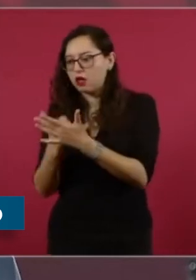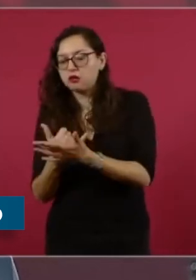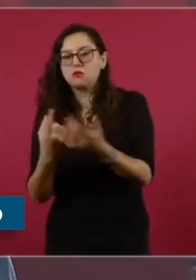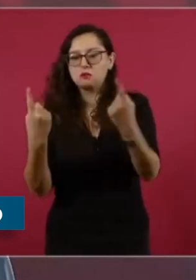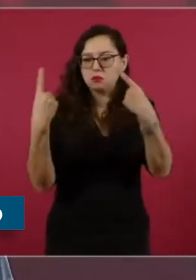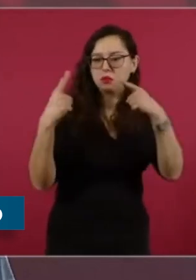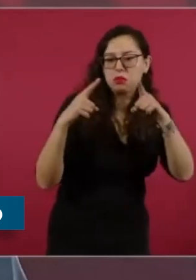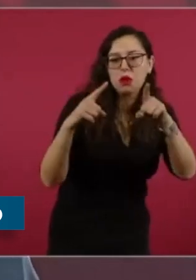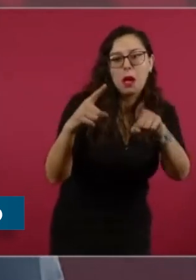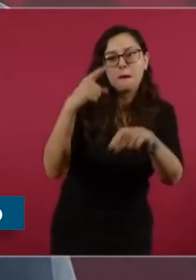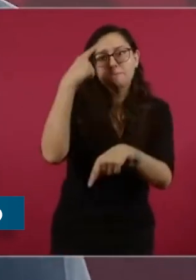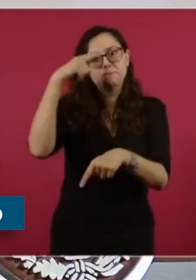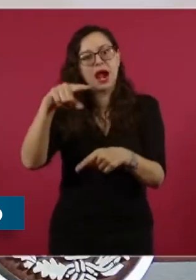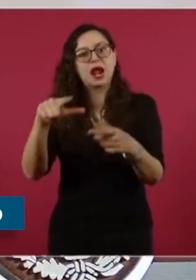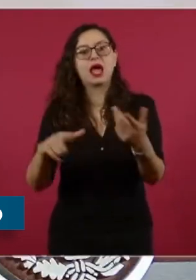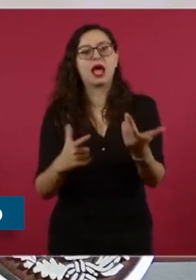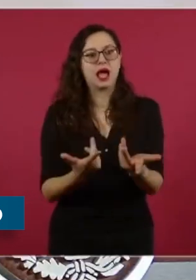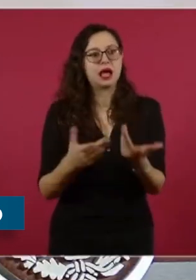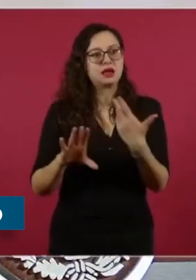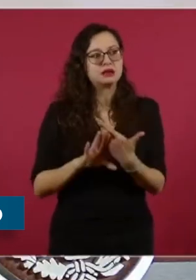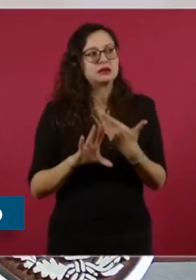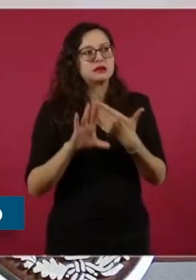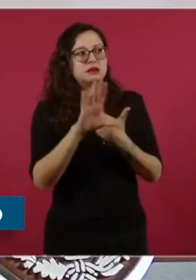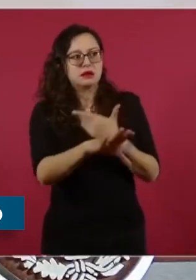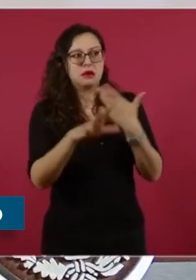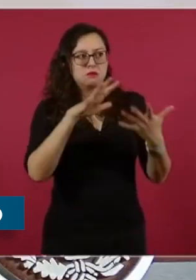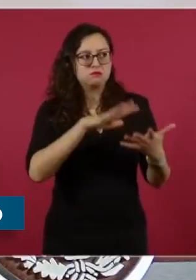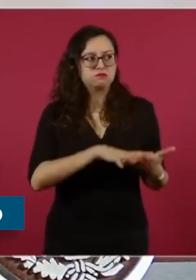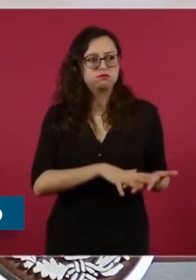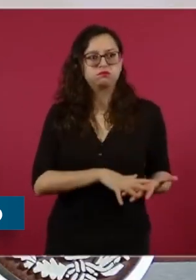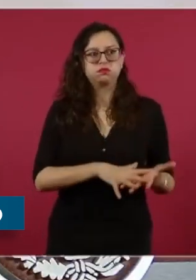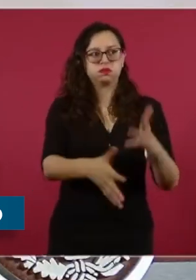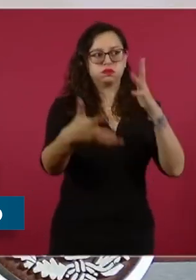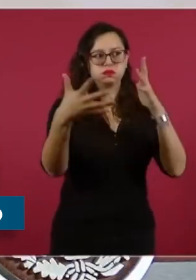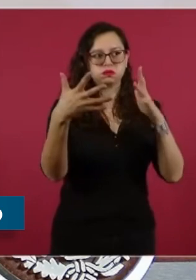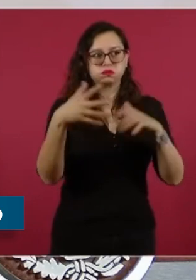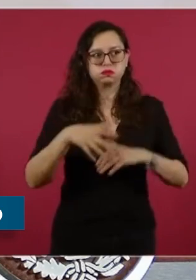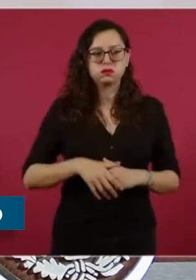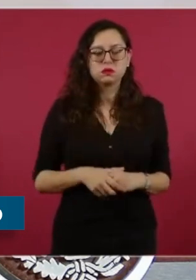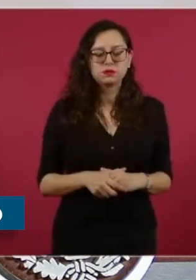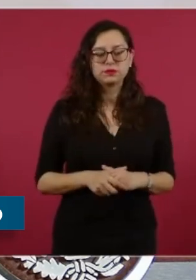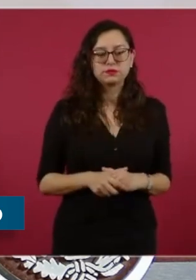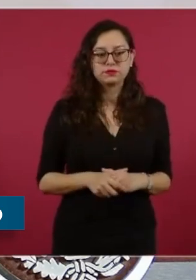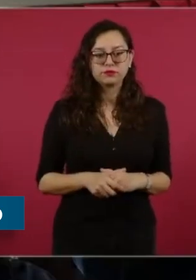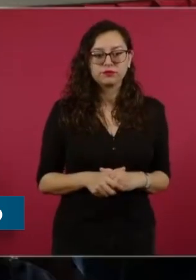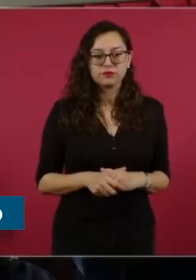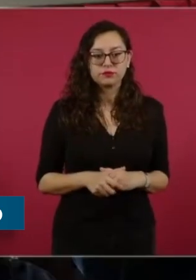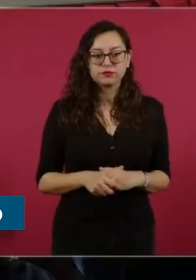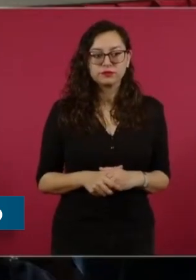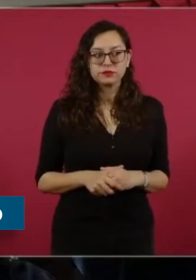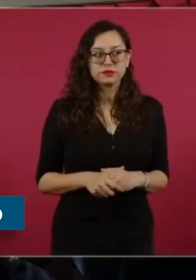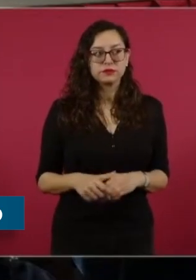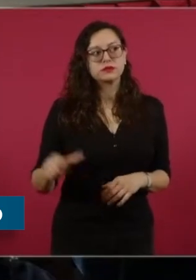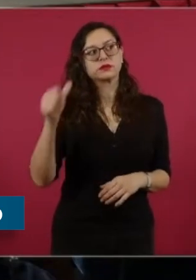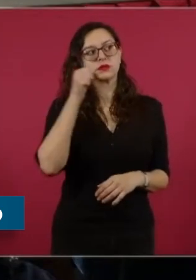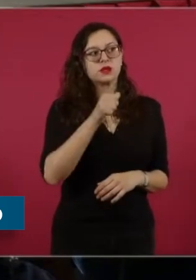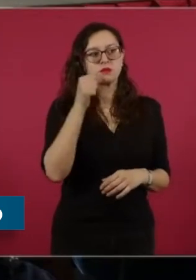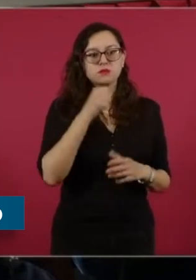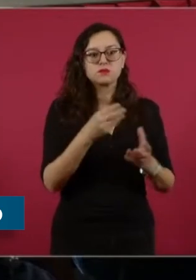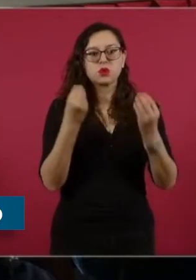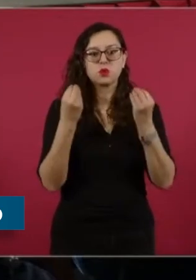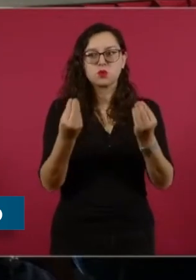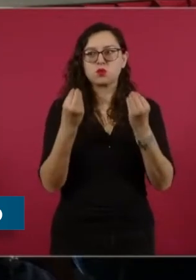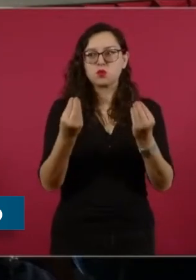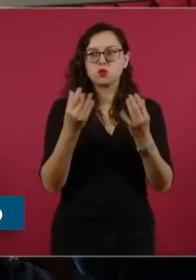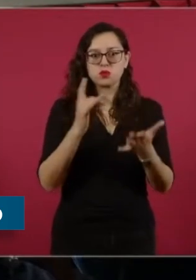positivos son producto del esfuerzo conjunto del gobierno en la implementación de políticas integrales que buscan garantizar la paz y la tranquilidad